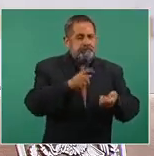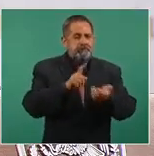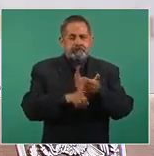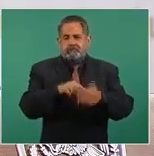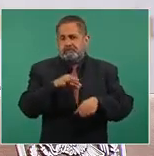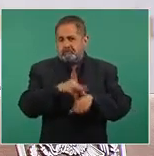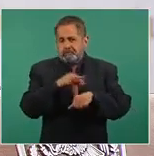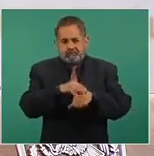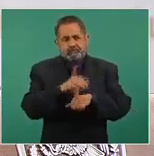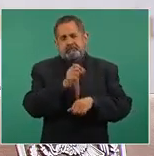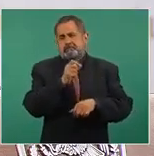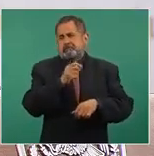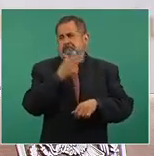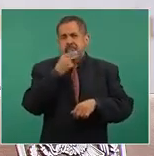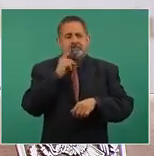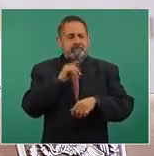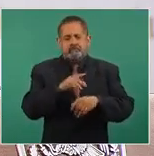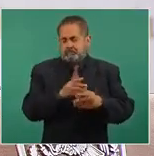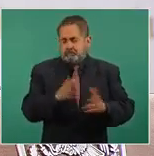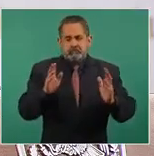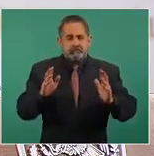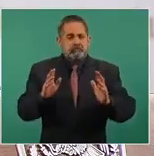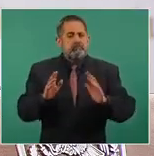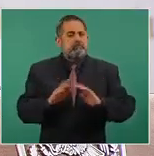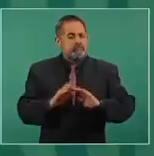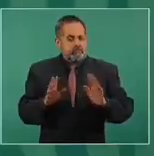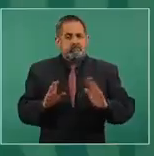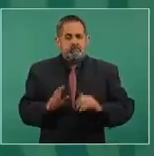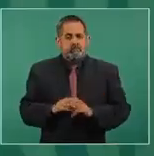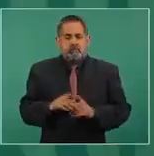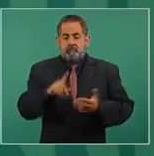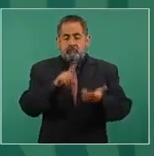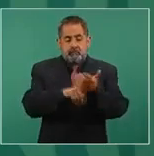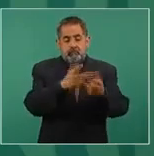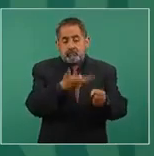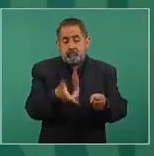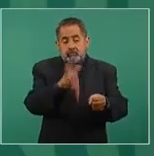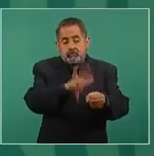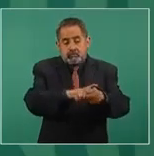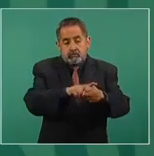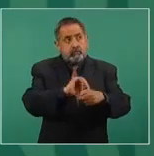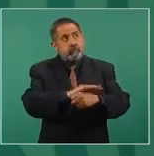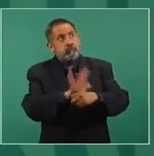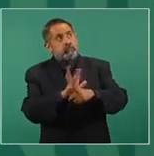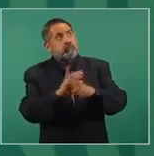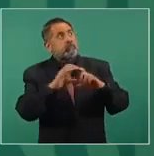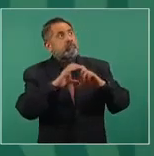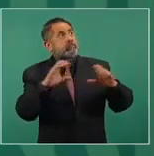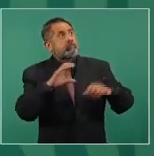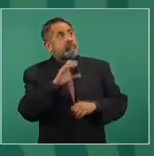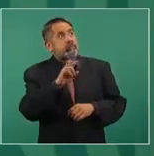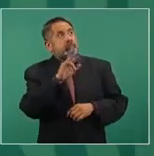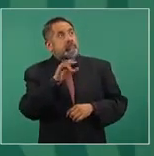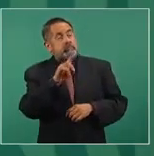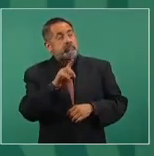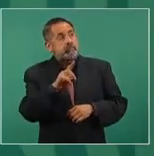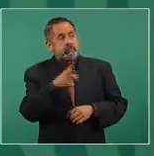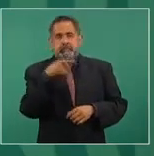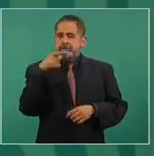médicos de hospitales COVID. Eso fue lo primero.